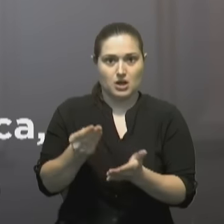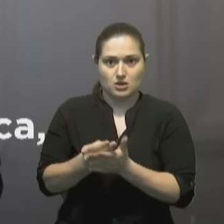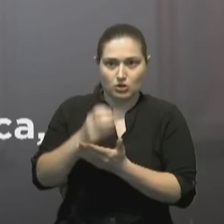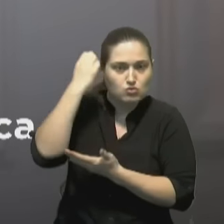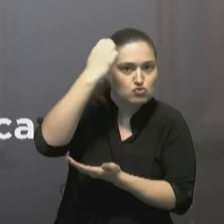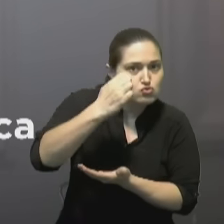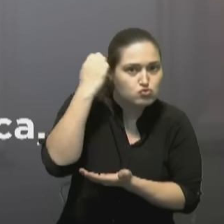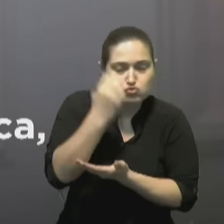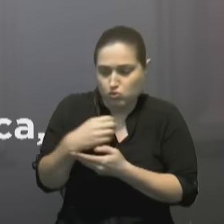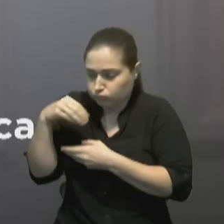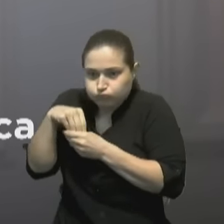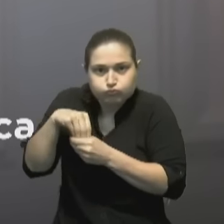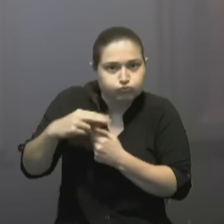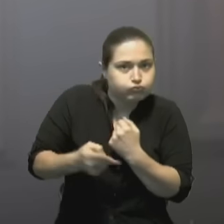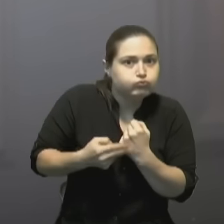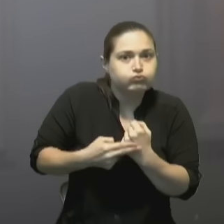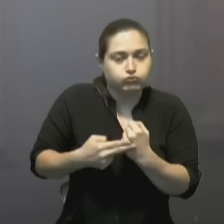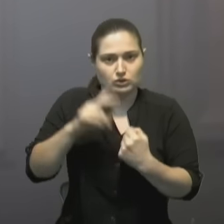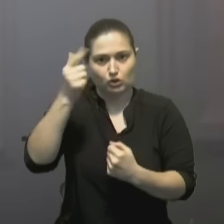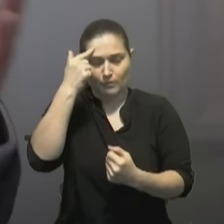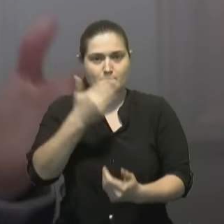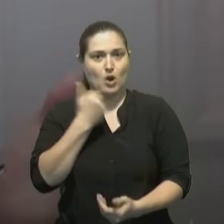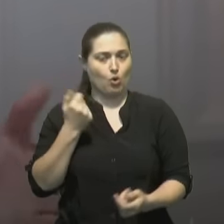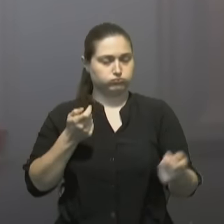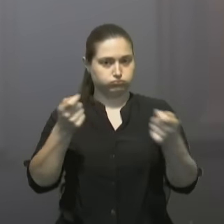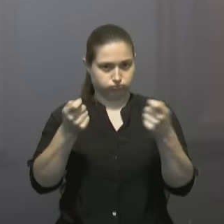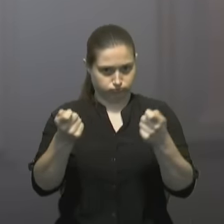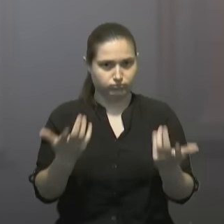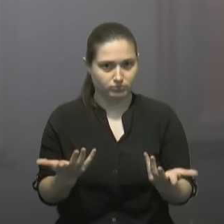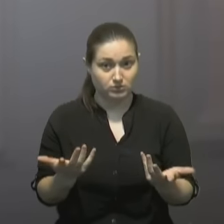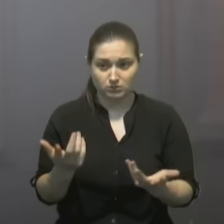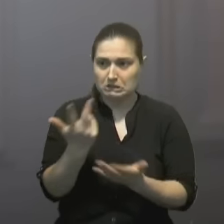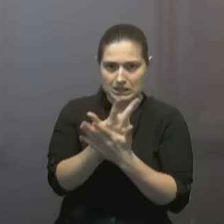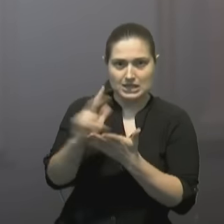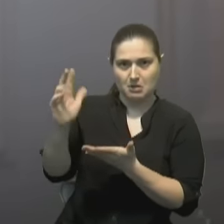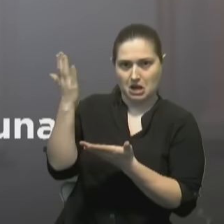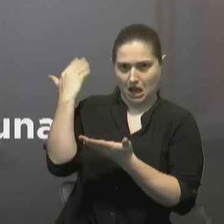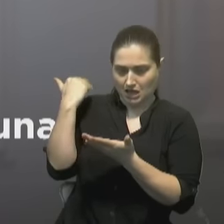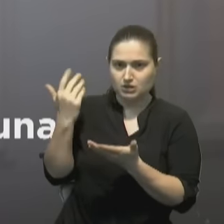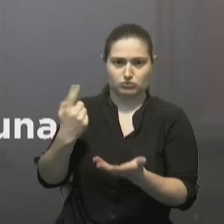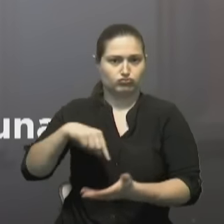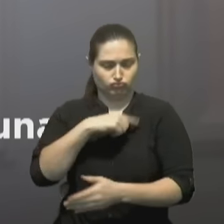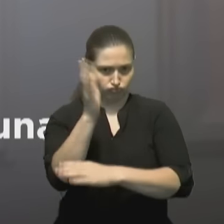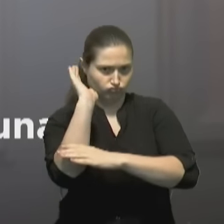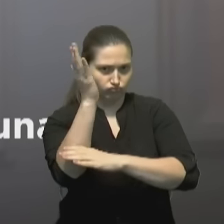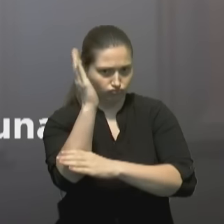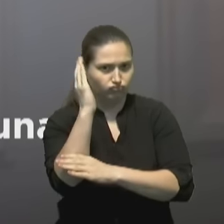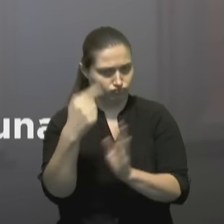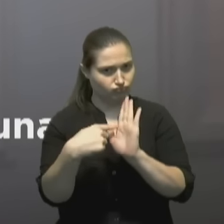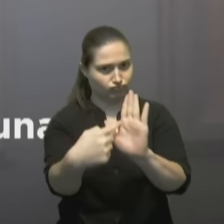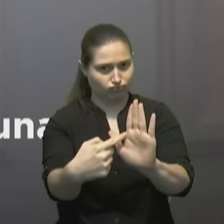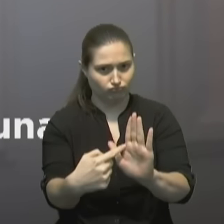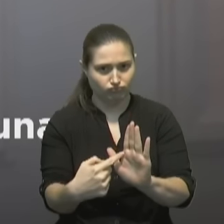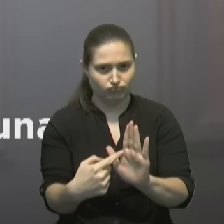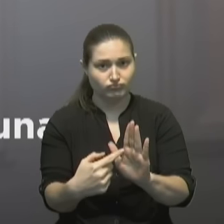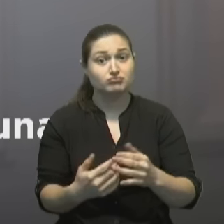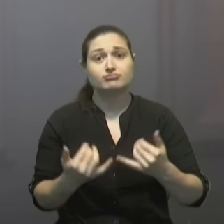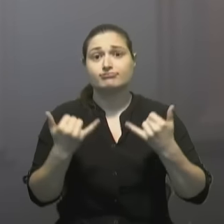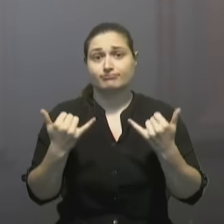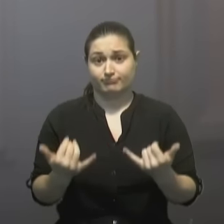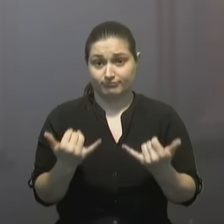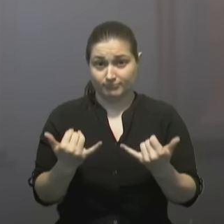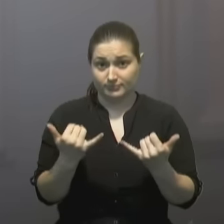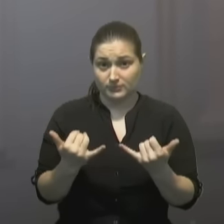mayor eficiencia de la gestión pública que compartimos tres semanas atrás y ahora se completaría con la